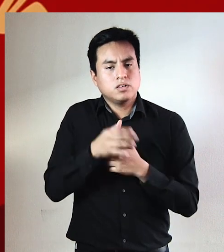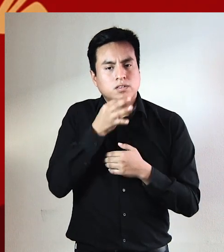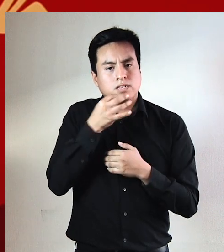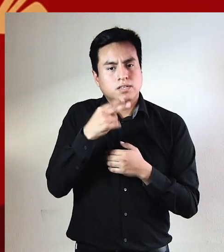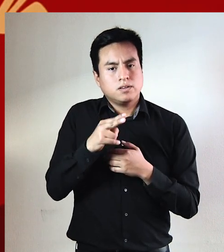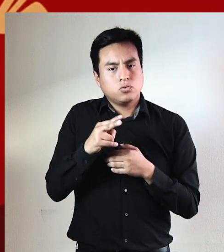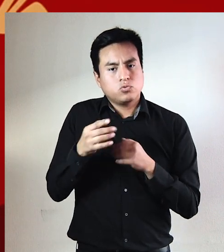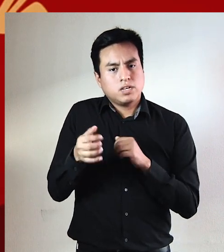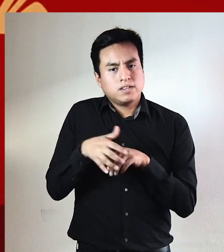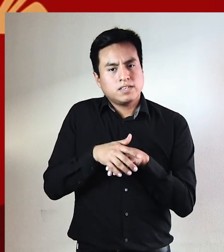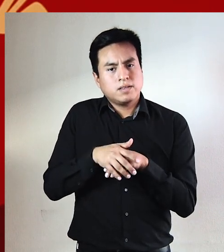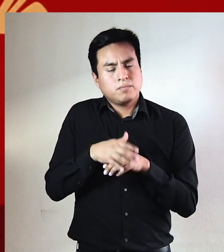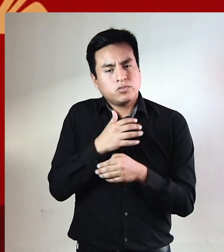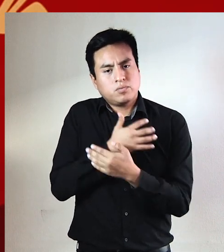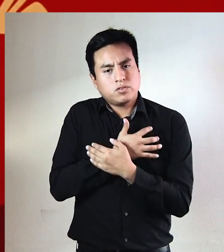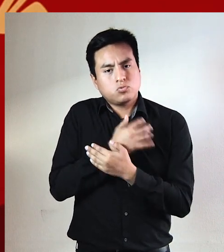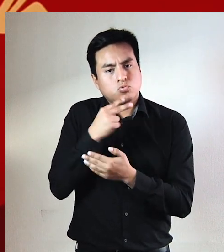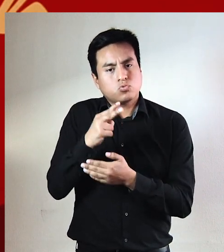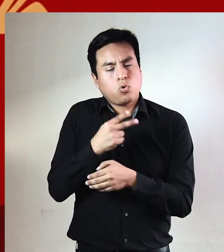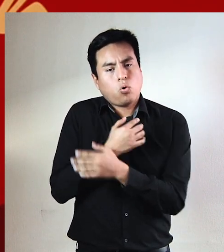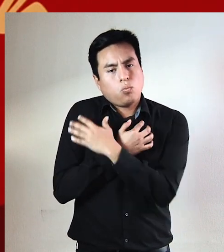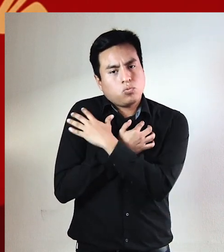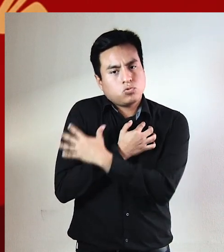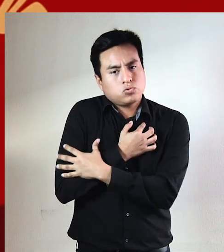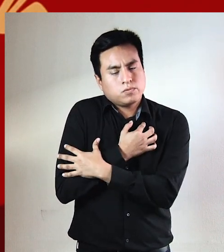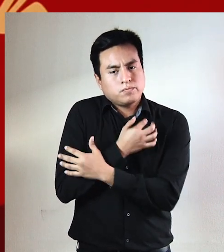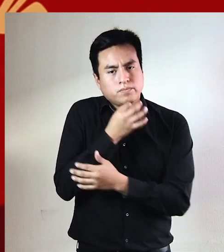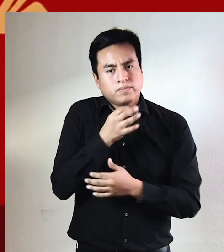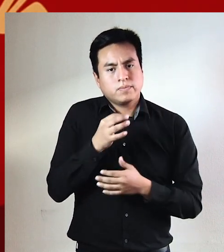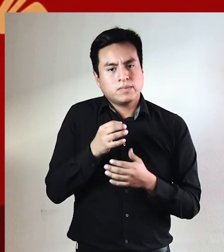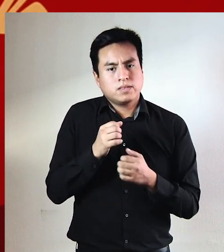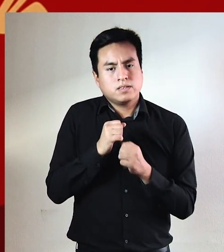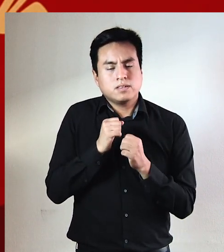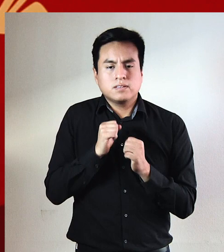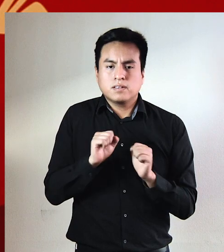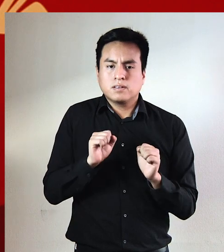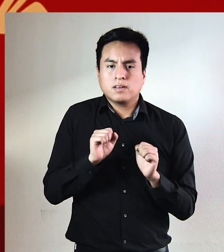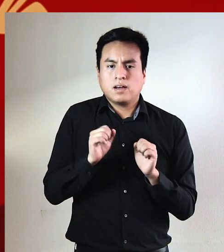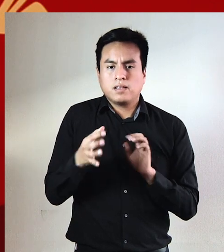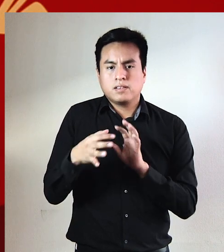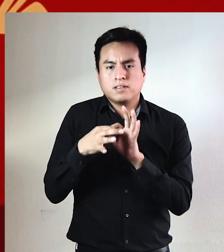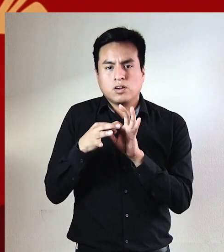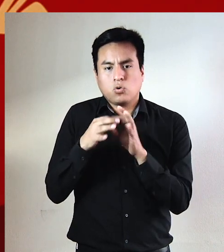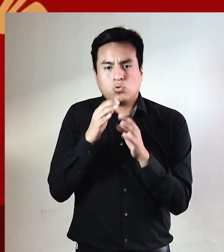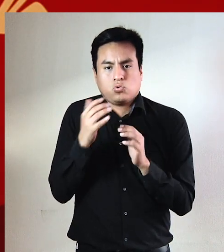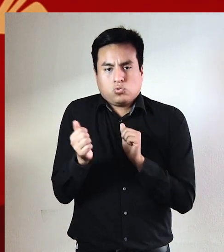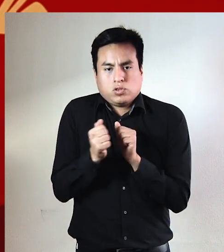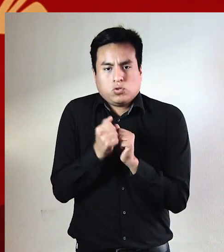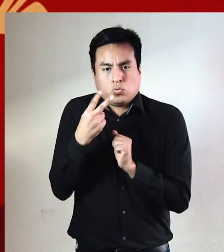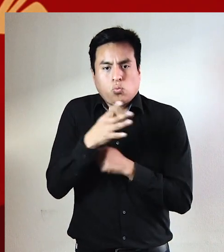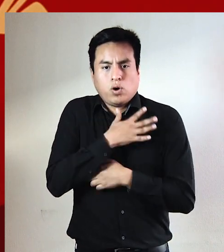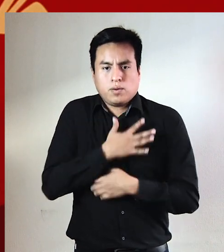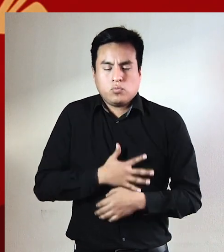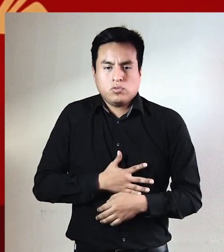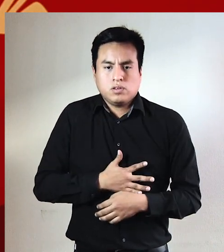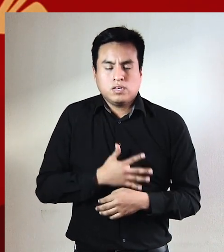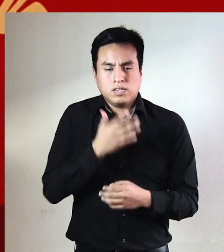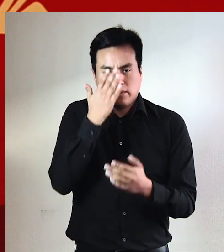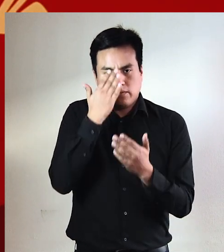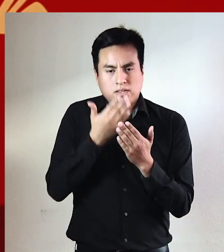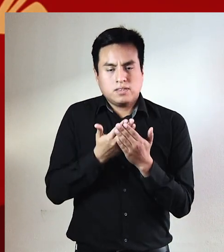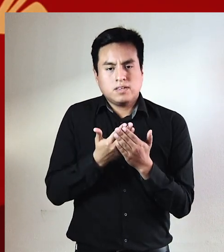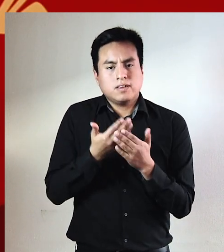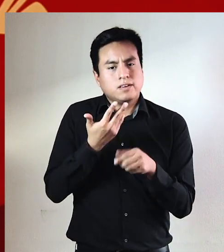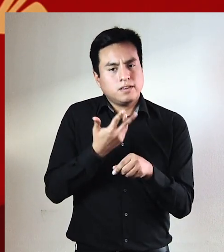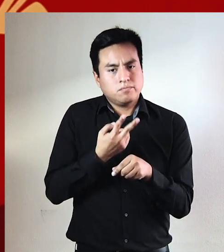habituados a cruzarse sobre mi pecho, abrazan tu sombra. Quizás ya no podrían adaptarse al contorno de tu cuerpo. Y